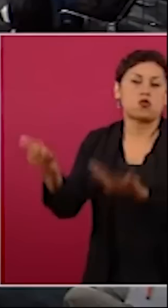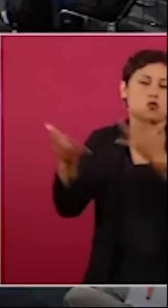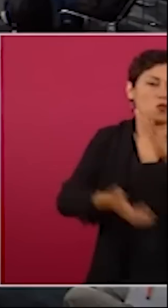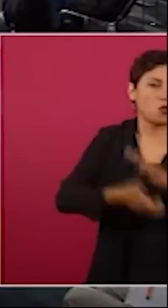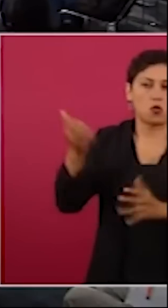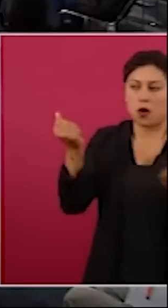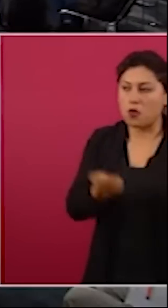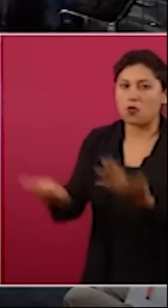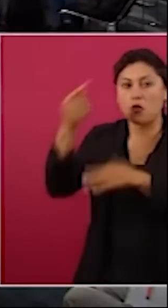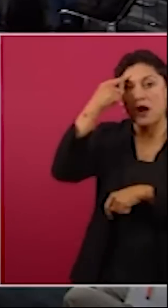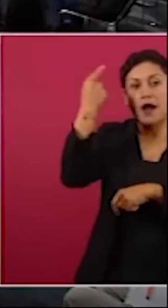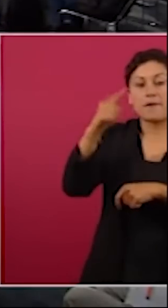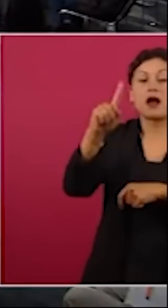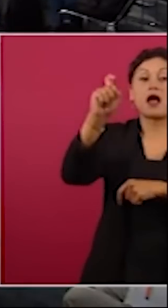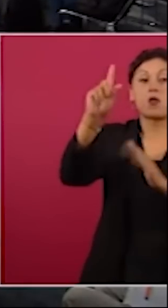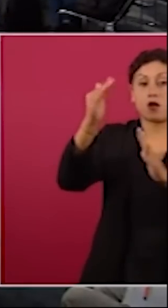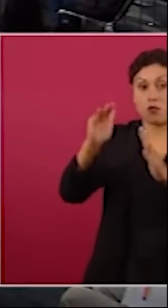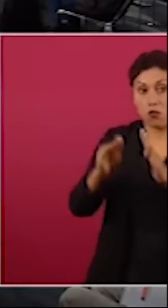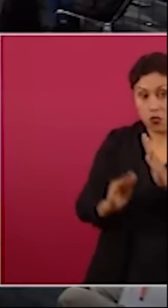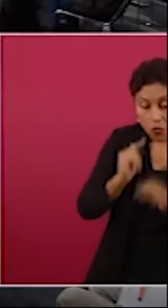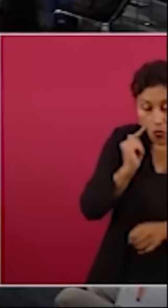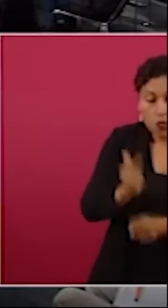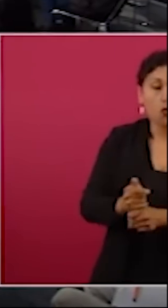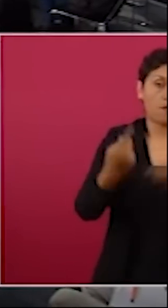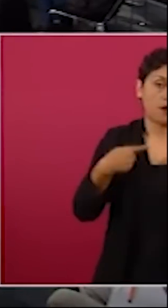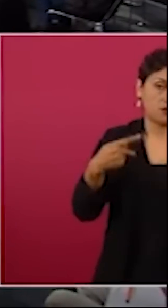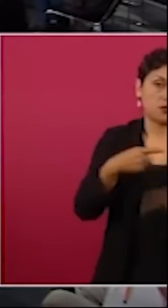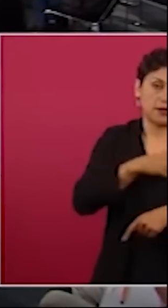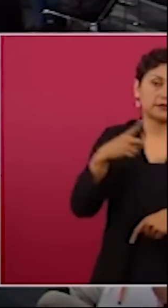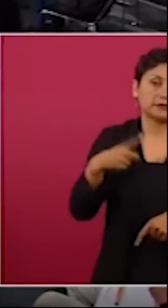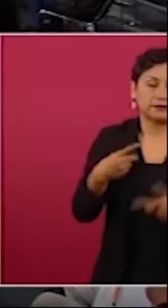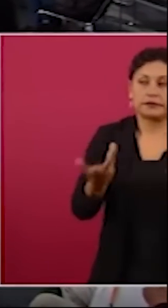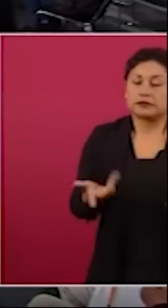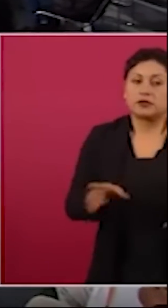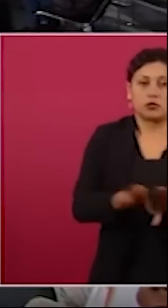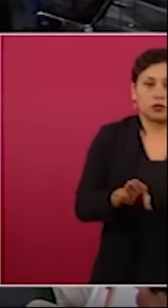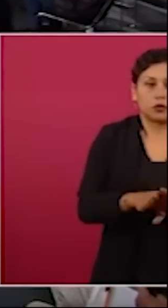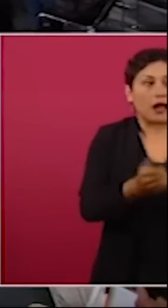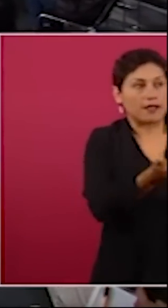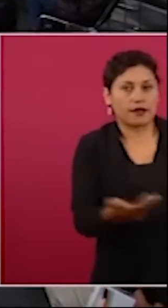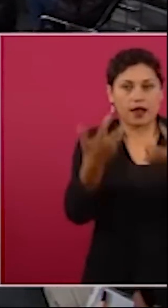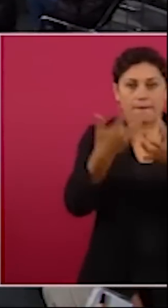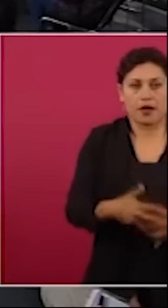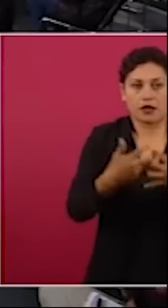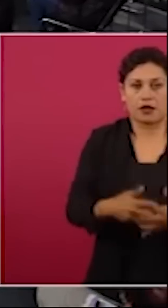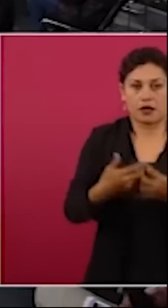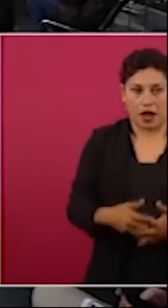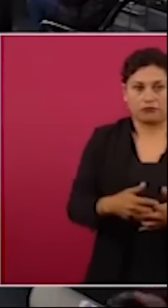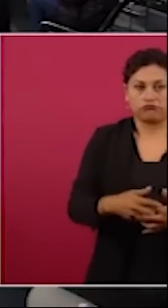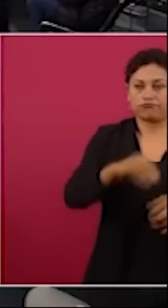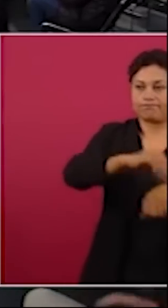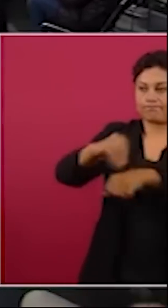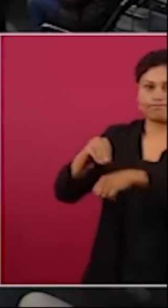a los mineros rescatarlos y se empiezan a conseguir bombas para extraer el agua se instalan